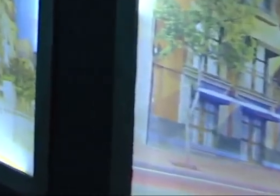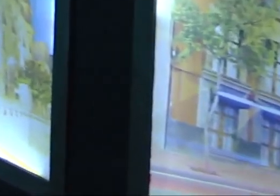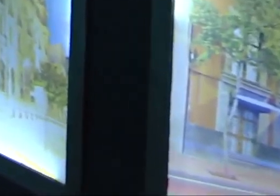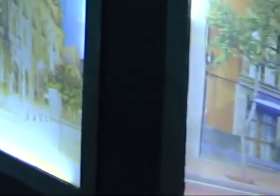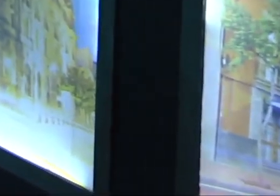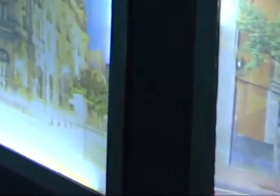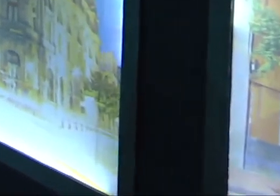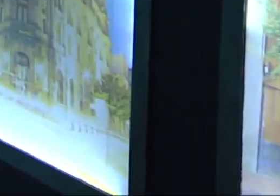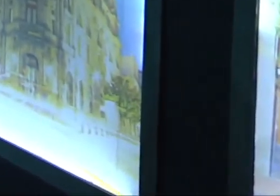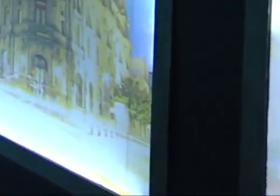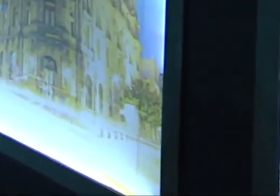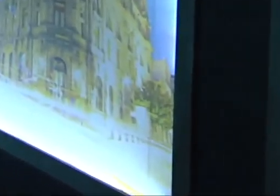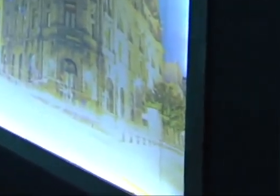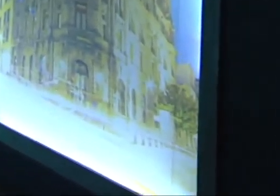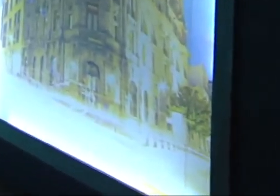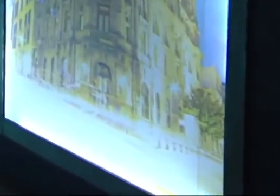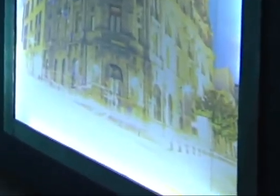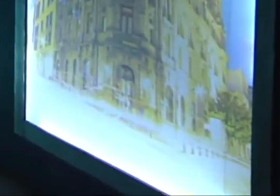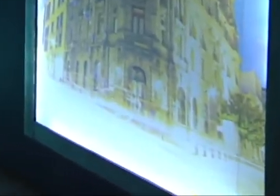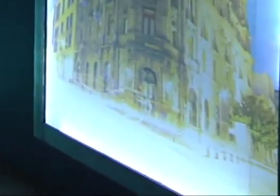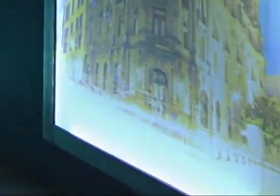¡Gracias! ¡Gracias!